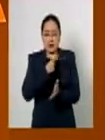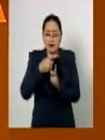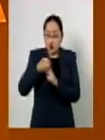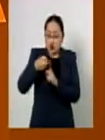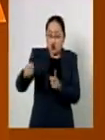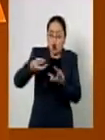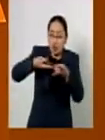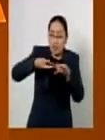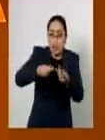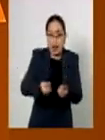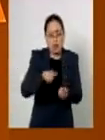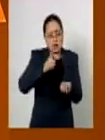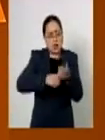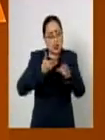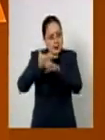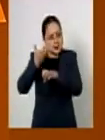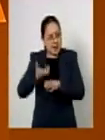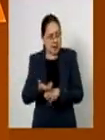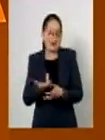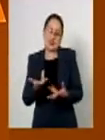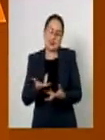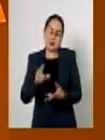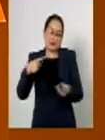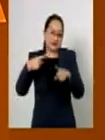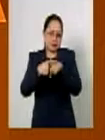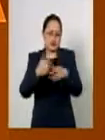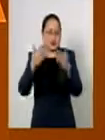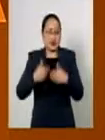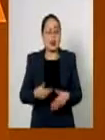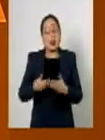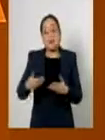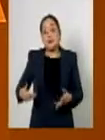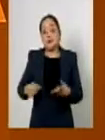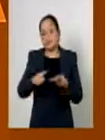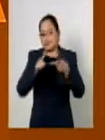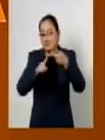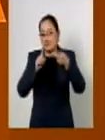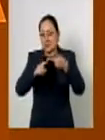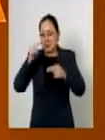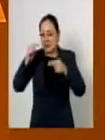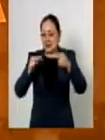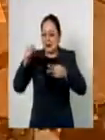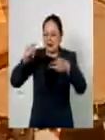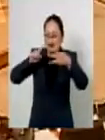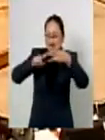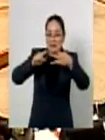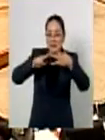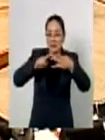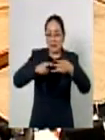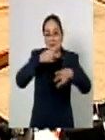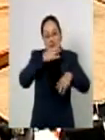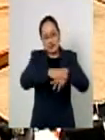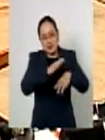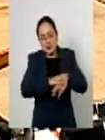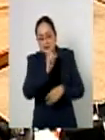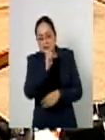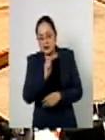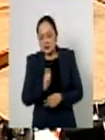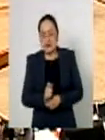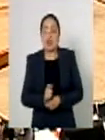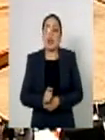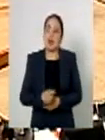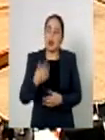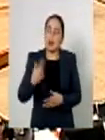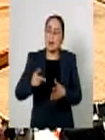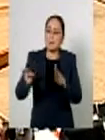entidades pero volviendo al tema de las alertas es una práctica recurrente pues que haya